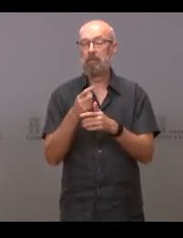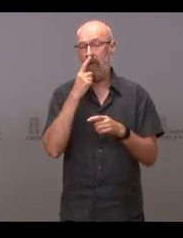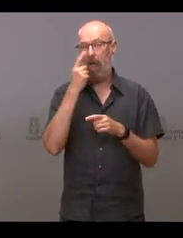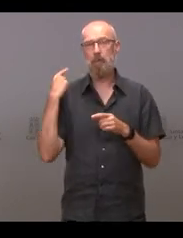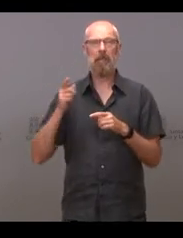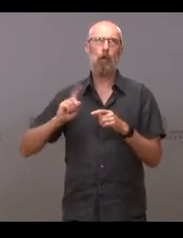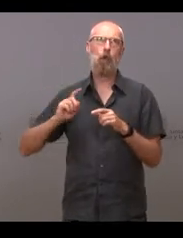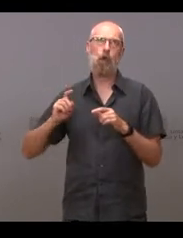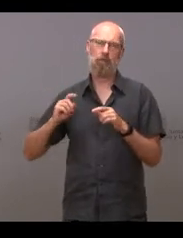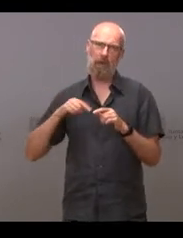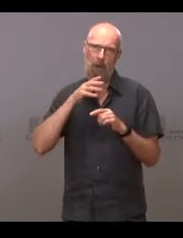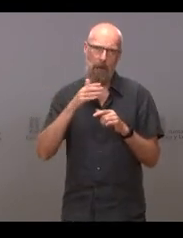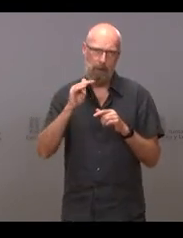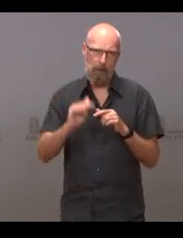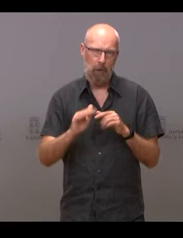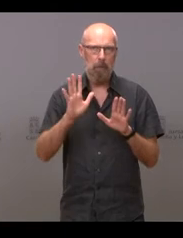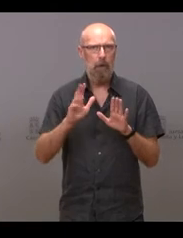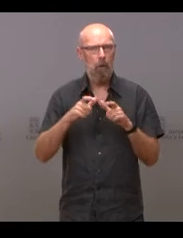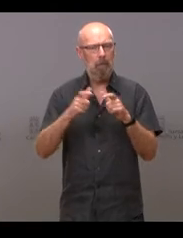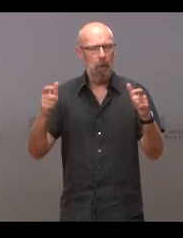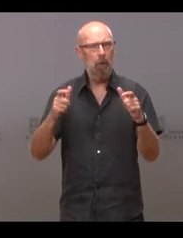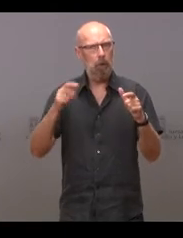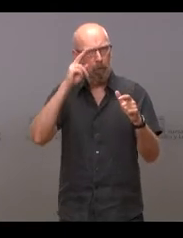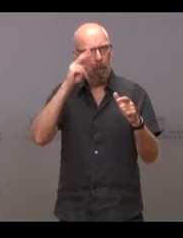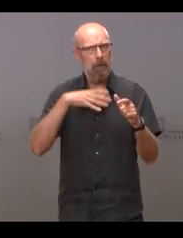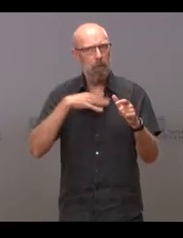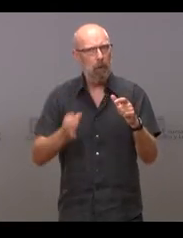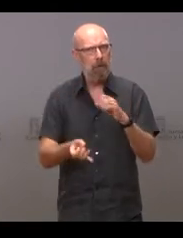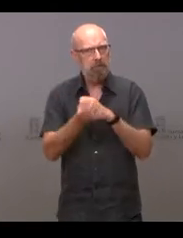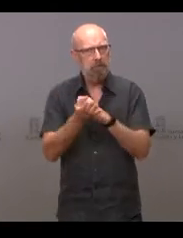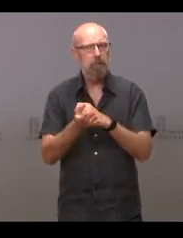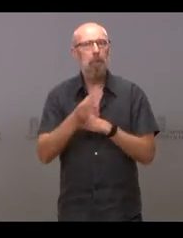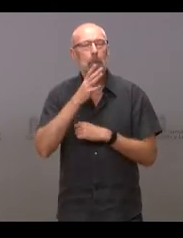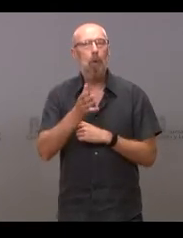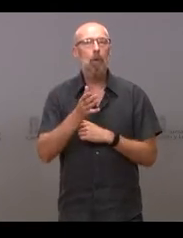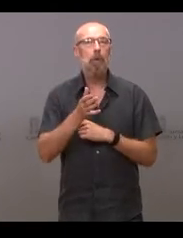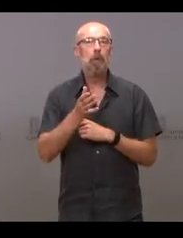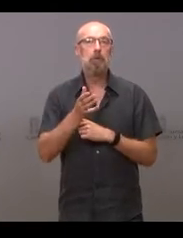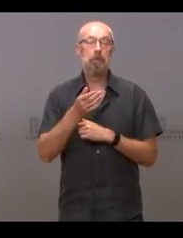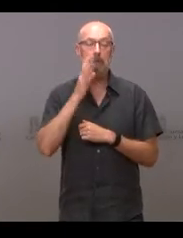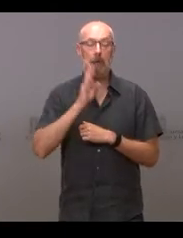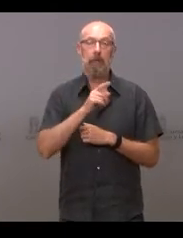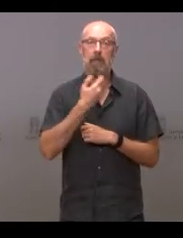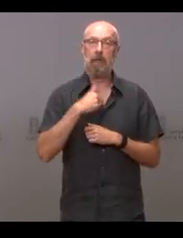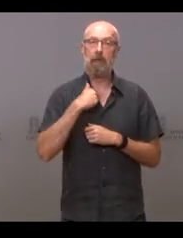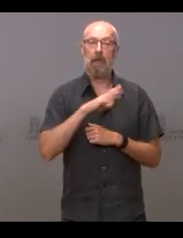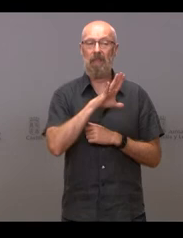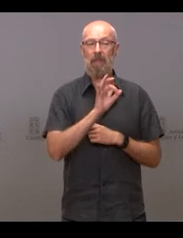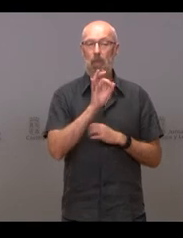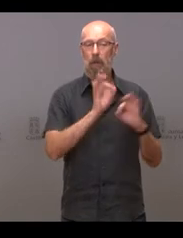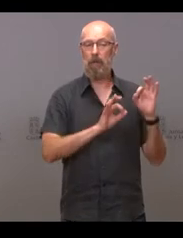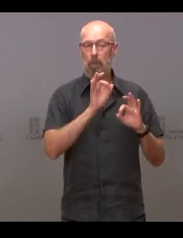pero preocupante, a la vista de que, bueno, un 50 por ciento más de las personas